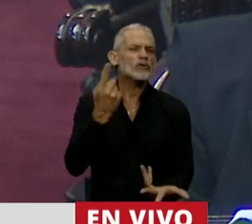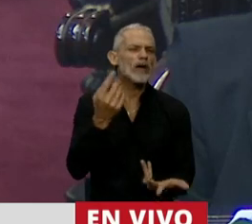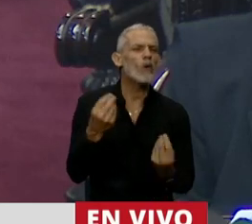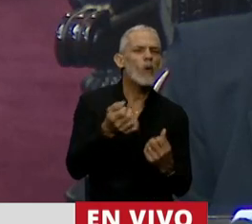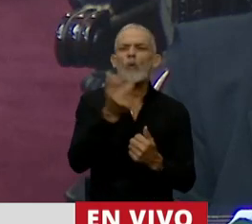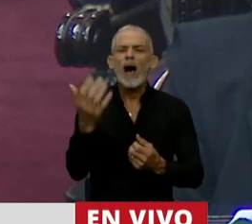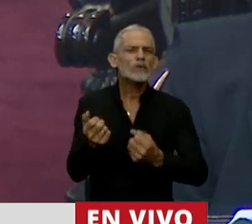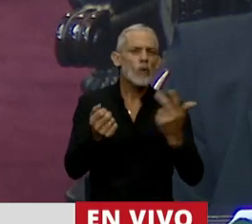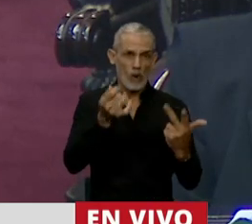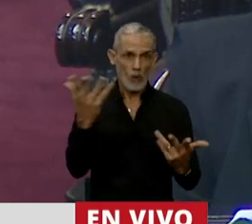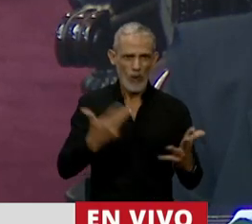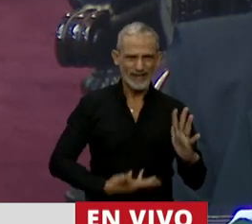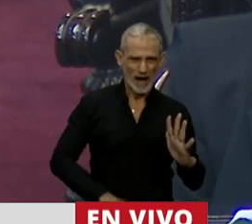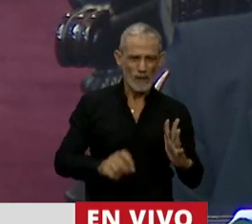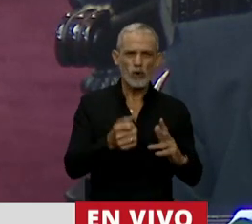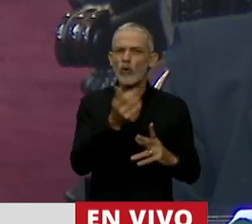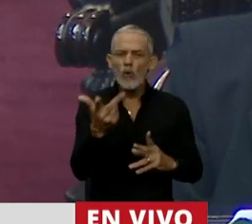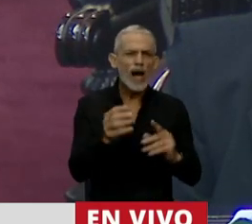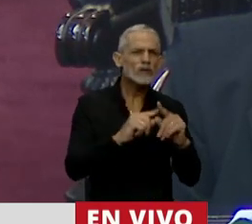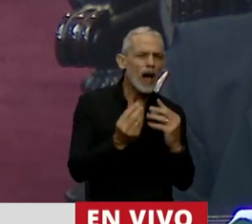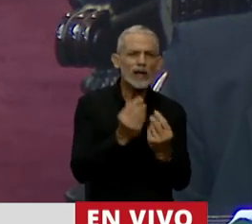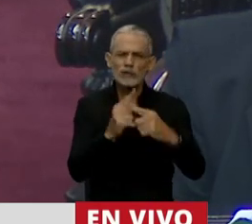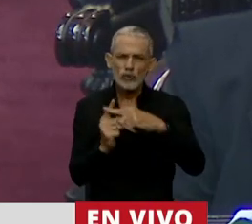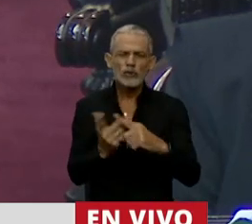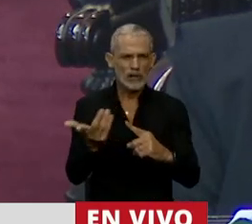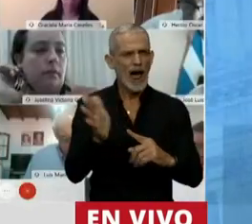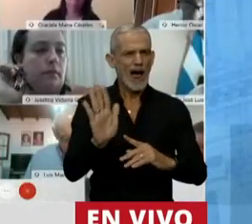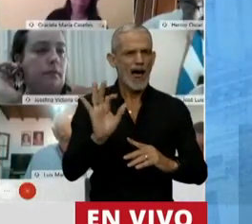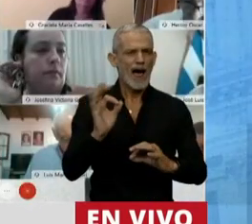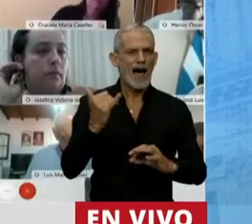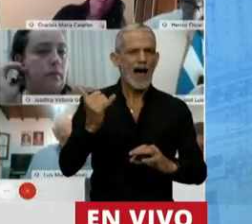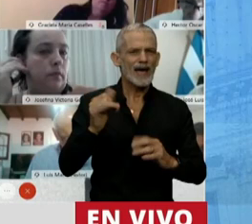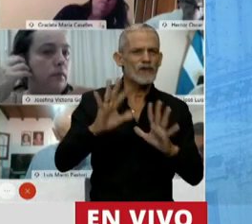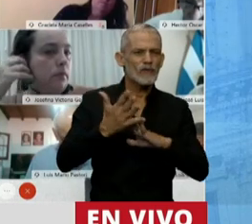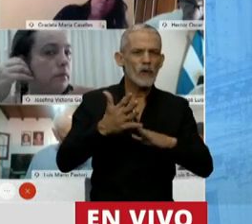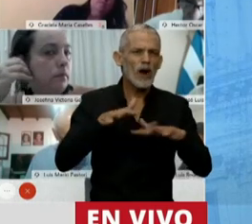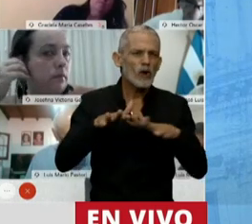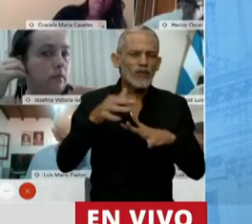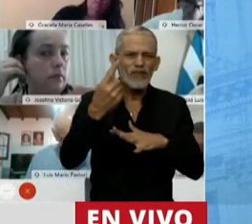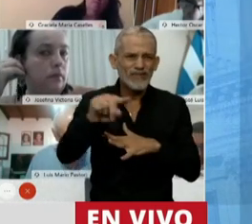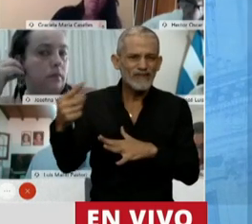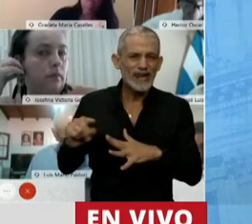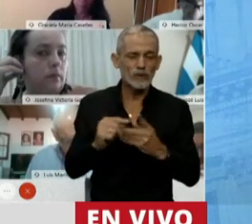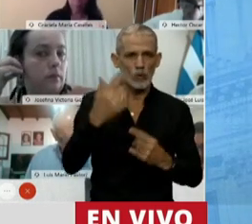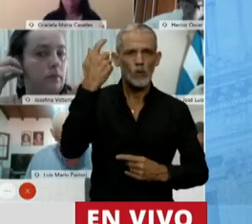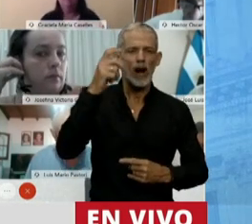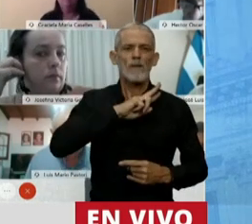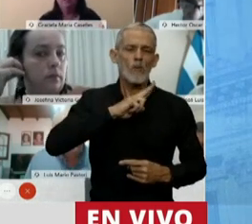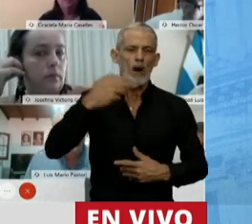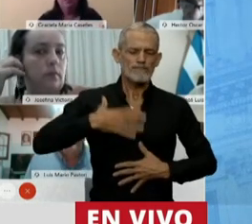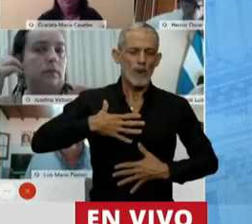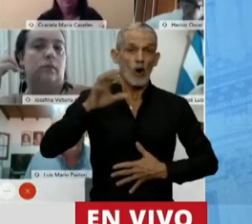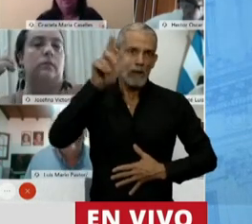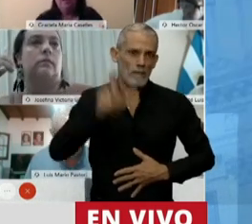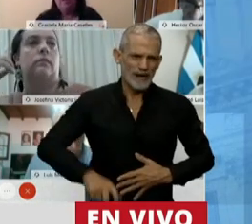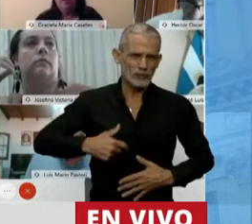estadísticas sobre aborto, y que podamos también dar cuenta de las múltiples dimensiones que llevan a una mujer o persona